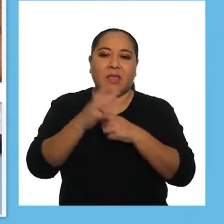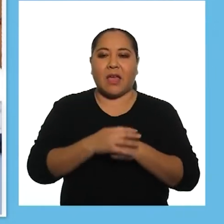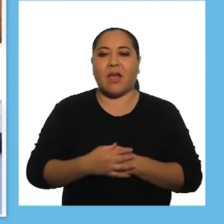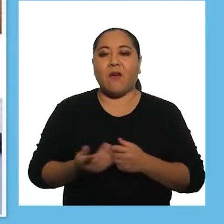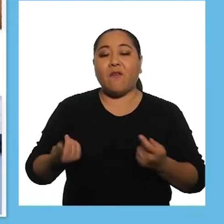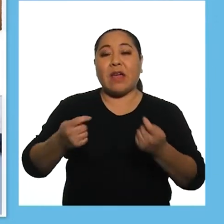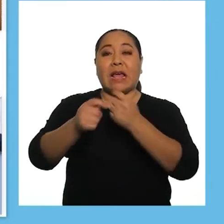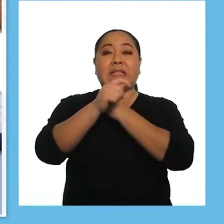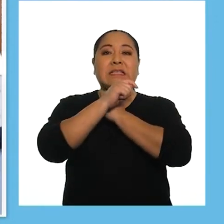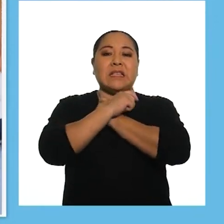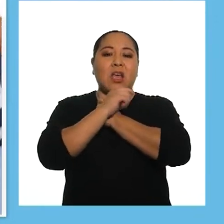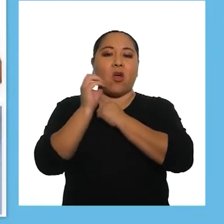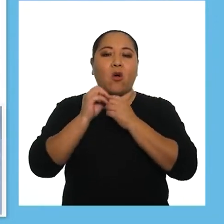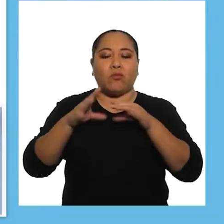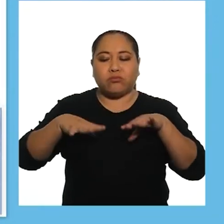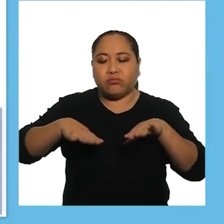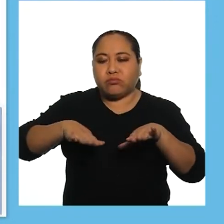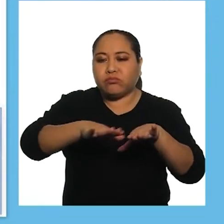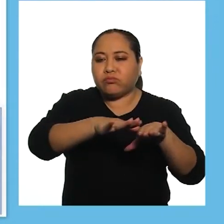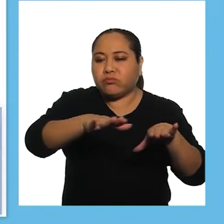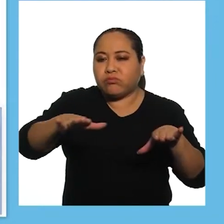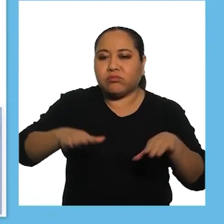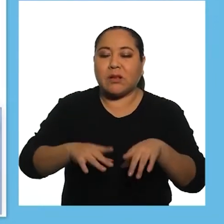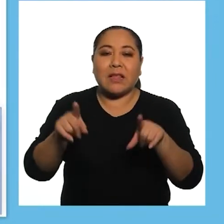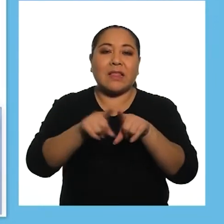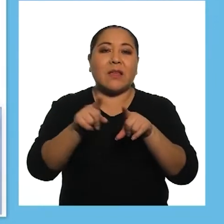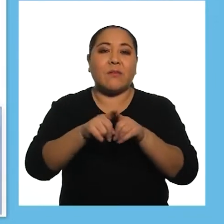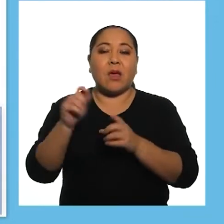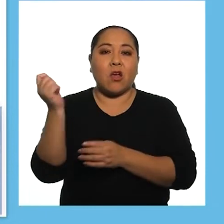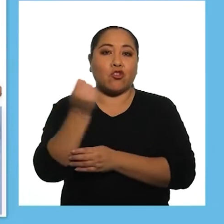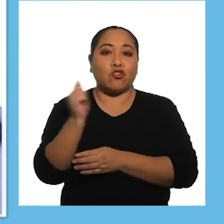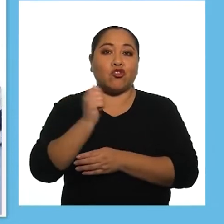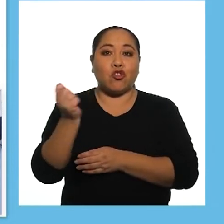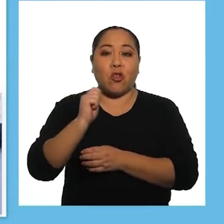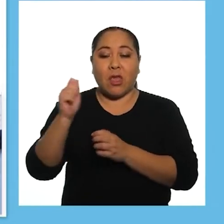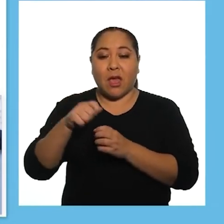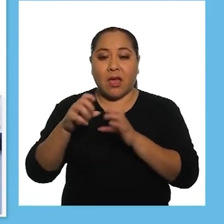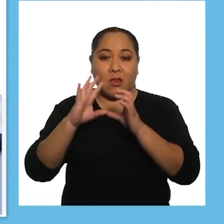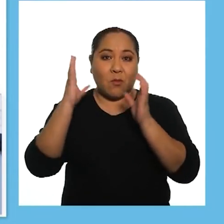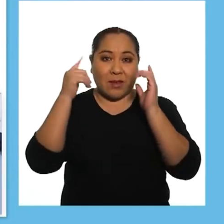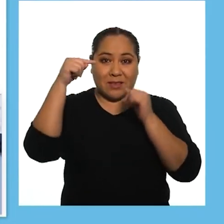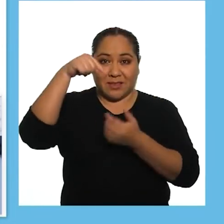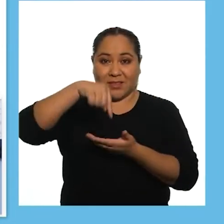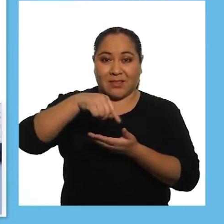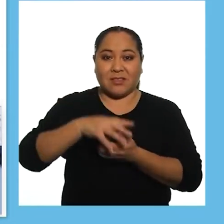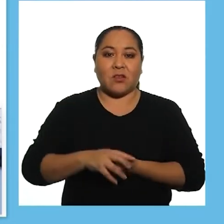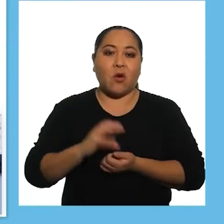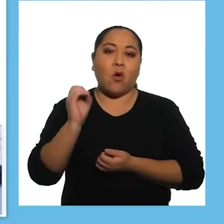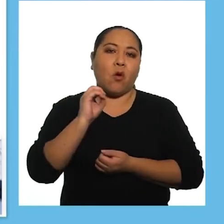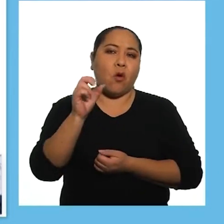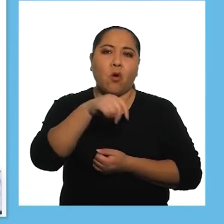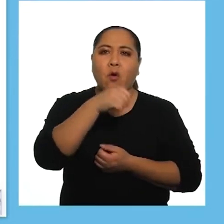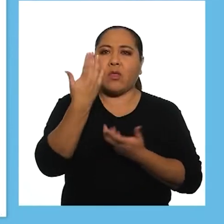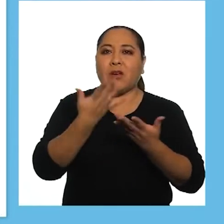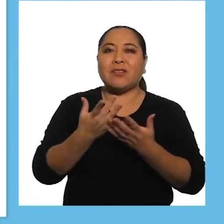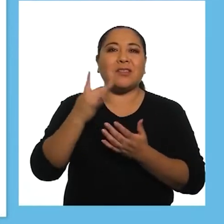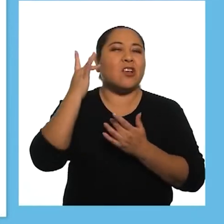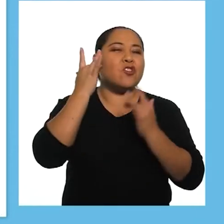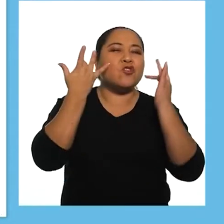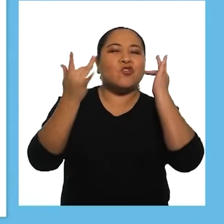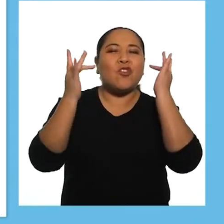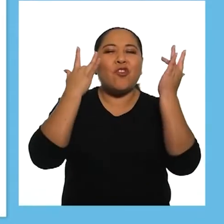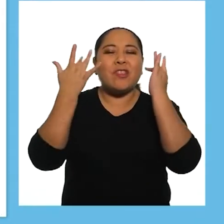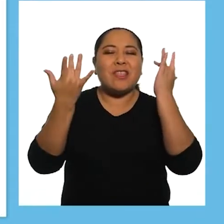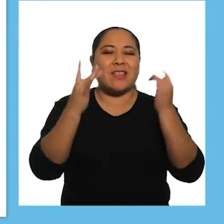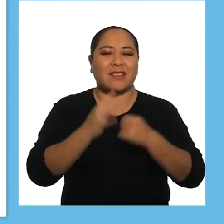frazada, alfombra o estera. Además de un sonajero como este u otro objeto